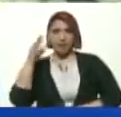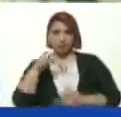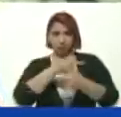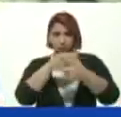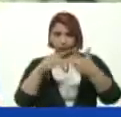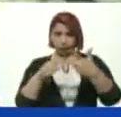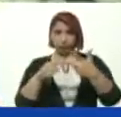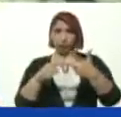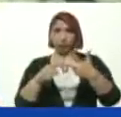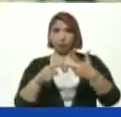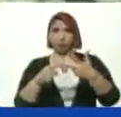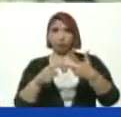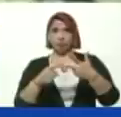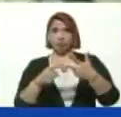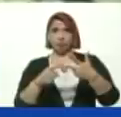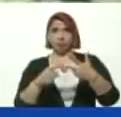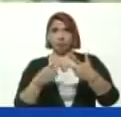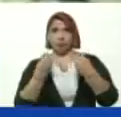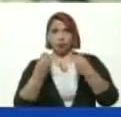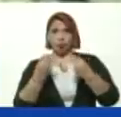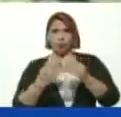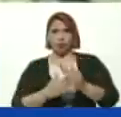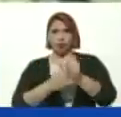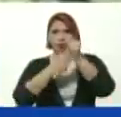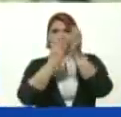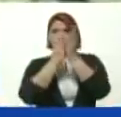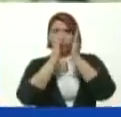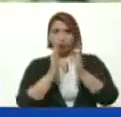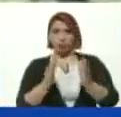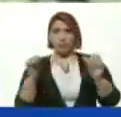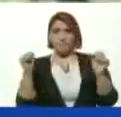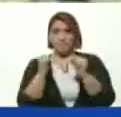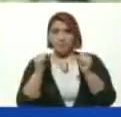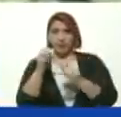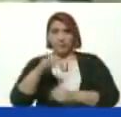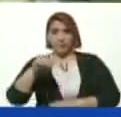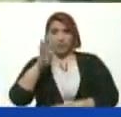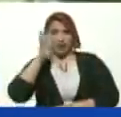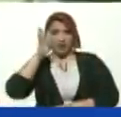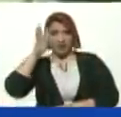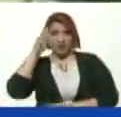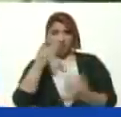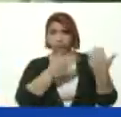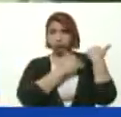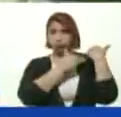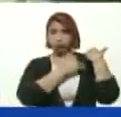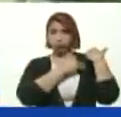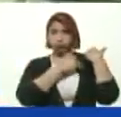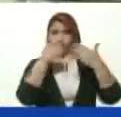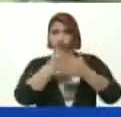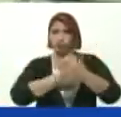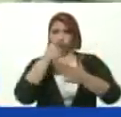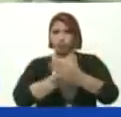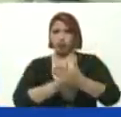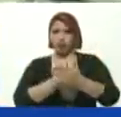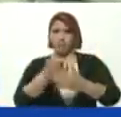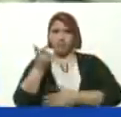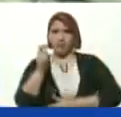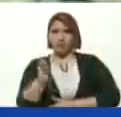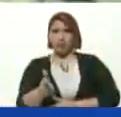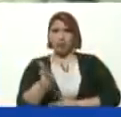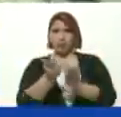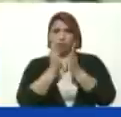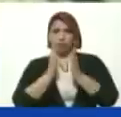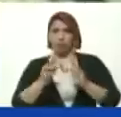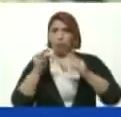Como líder Estudiantil Mervin Le tocó Luchar Por el pasaje Estudiantil Conoce muy